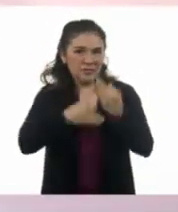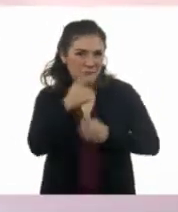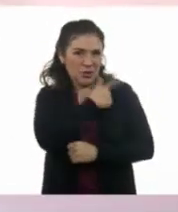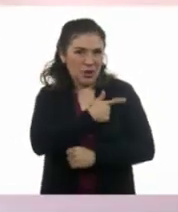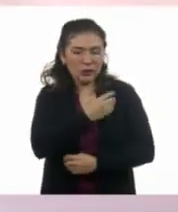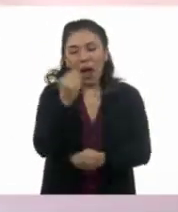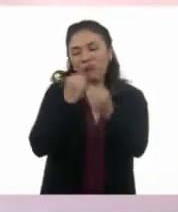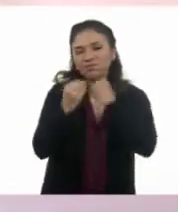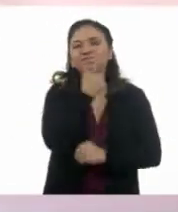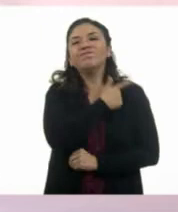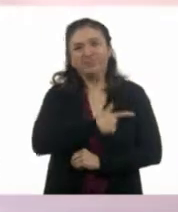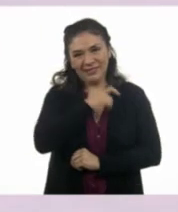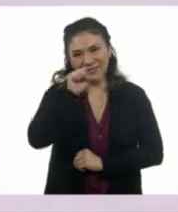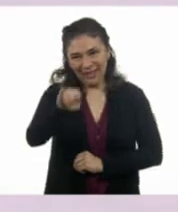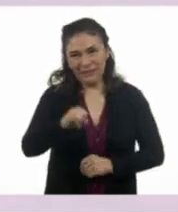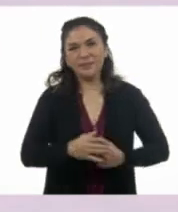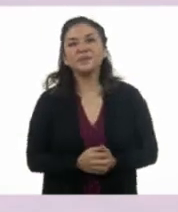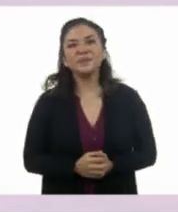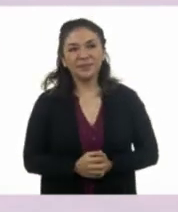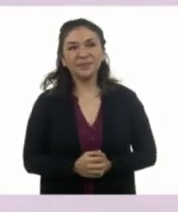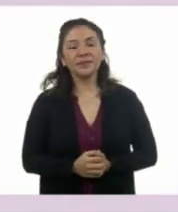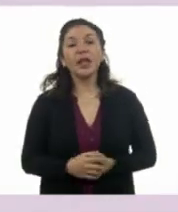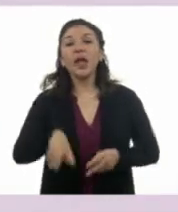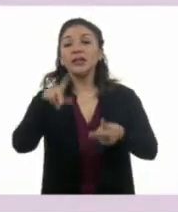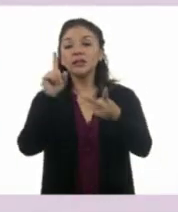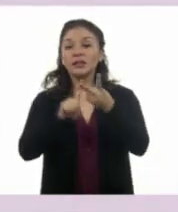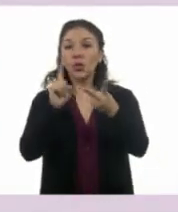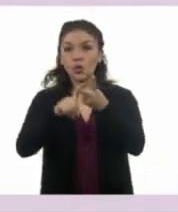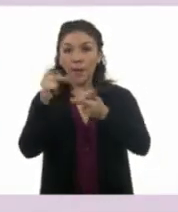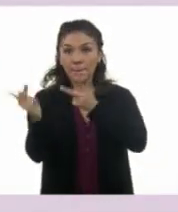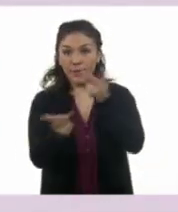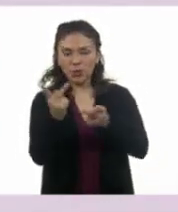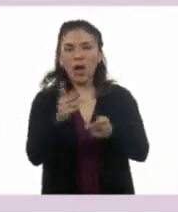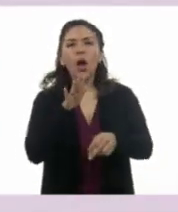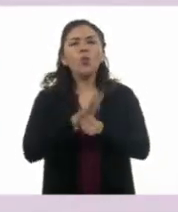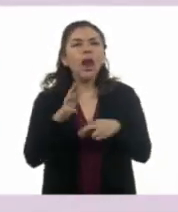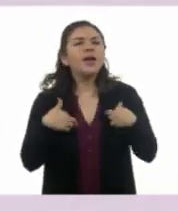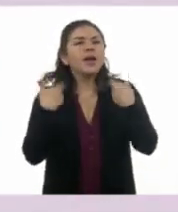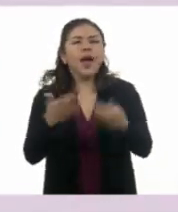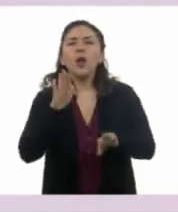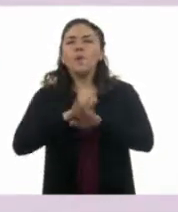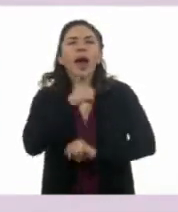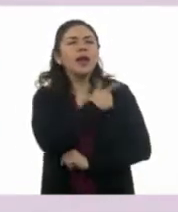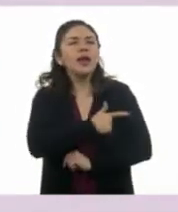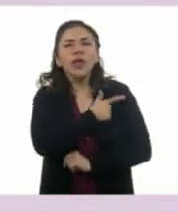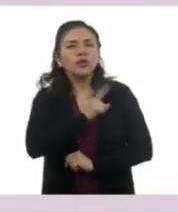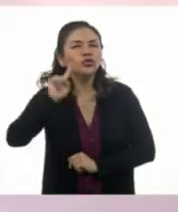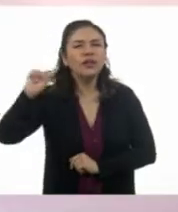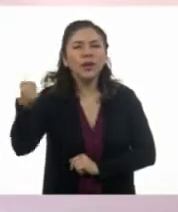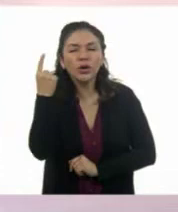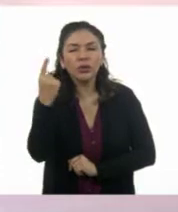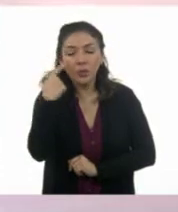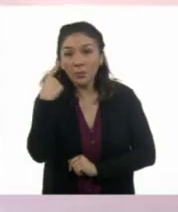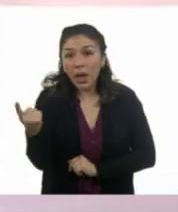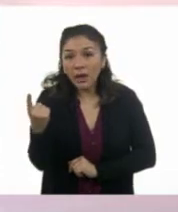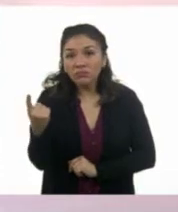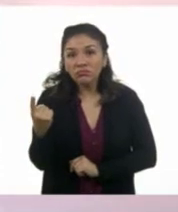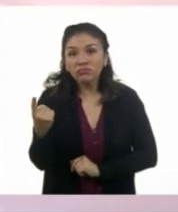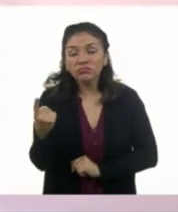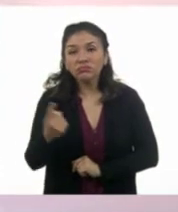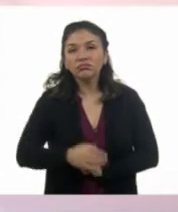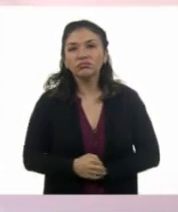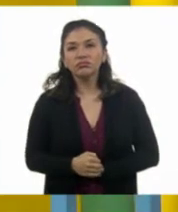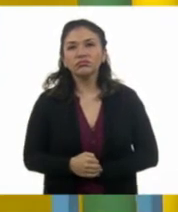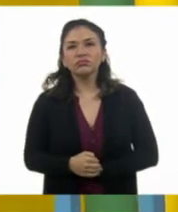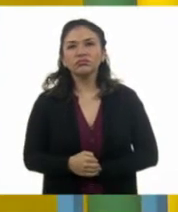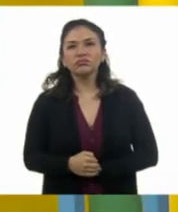es. Y todos se lo van a comer, Exactamente. Muy bien. Pregunta número dos. ¿Cuál sería tu regalo favorito? ¿Cuál es el regalo favorito de los personajes?